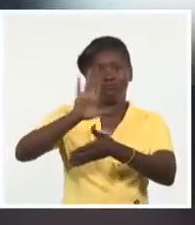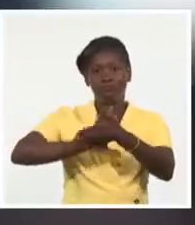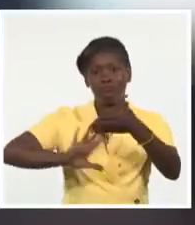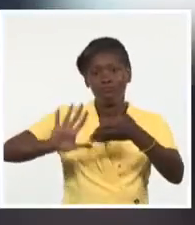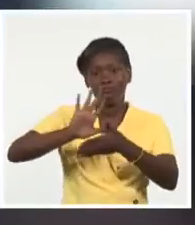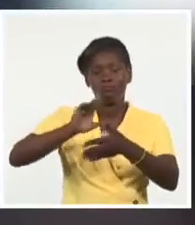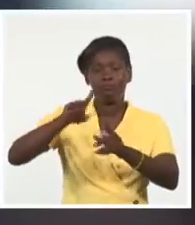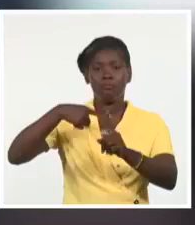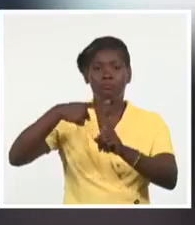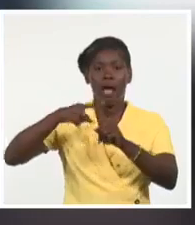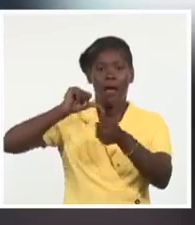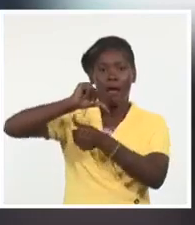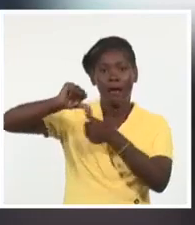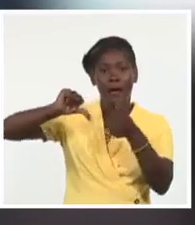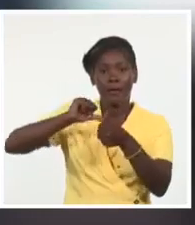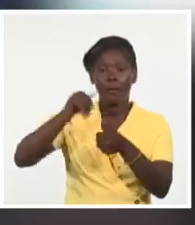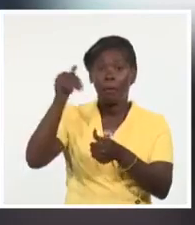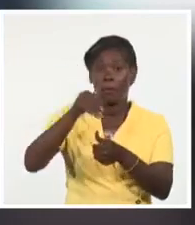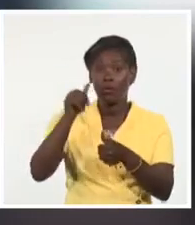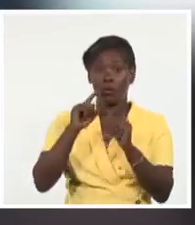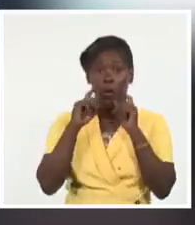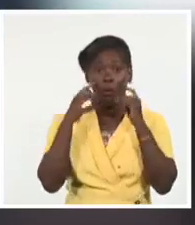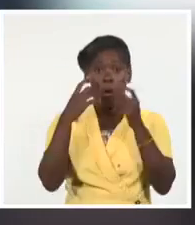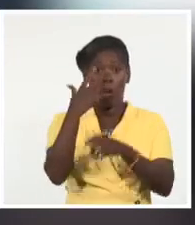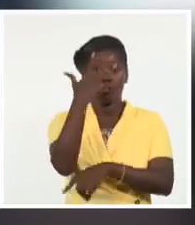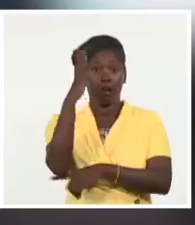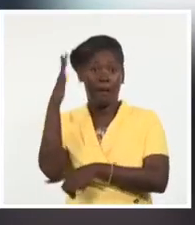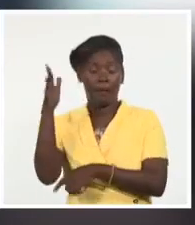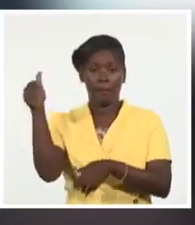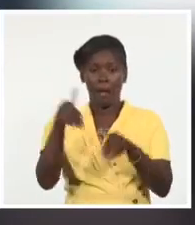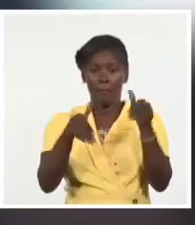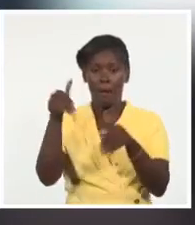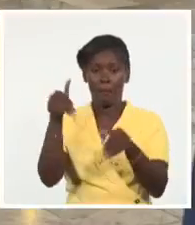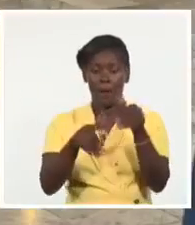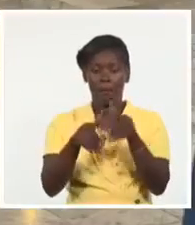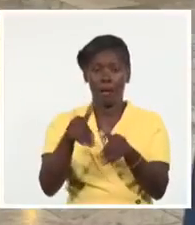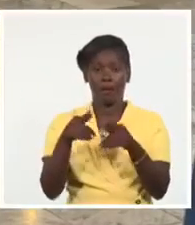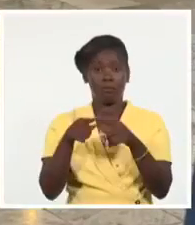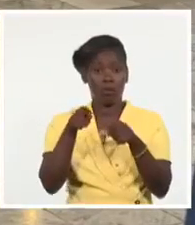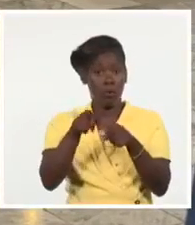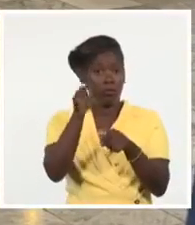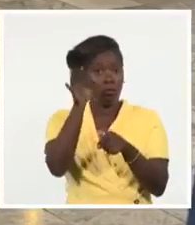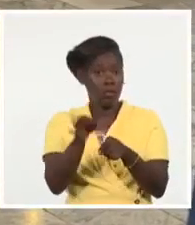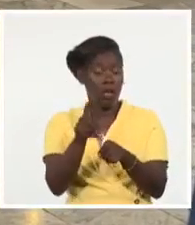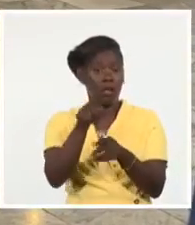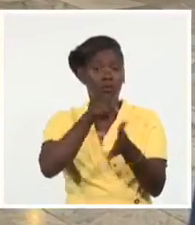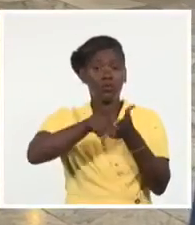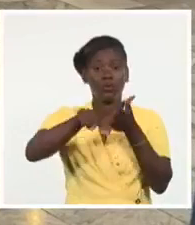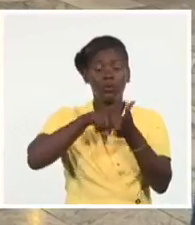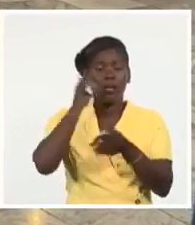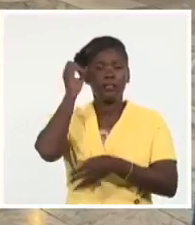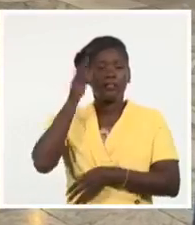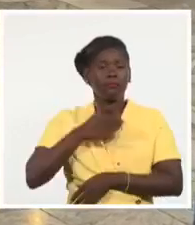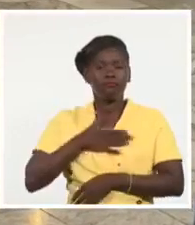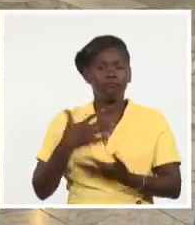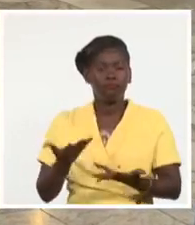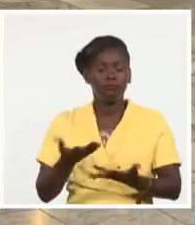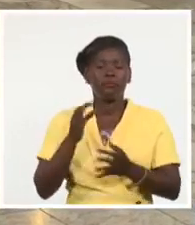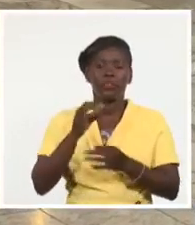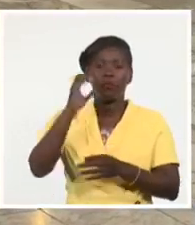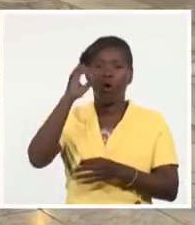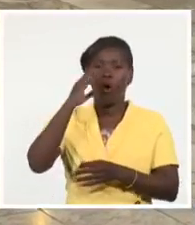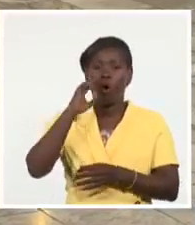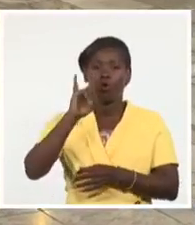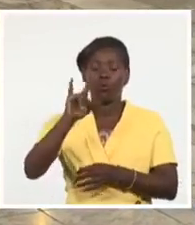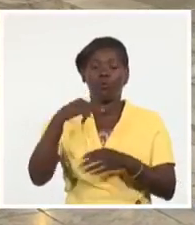Unidas para el Desarrollo. El marco integrado de financiamiento para Cuba forma parte de una iniciativa de la ONU para fortalecer los